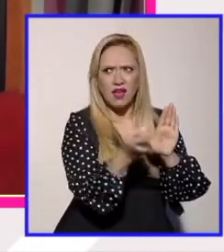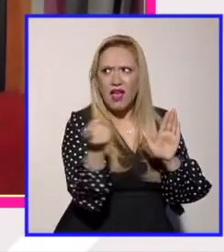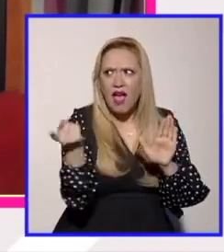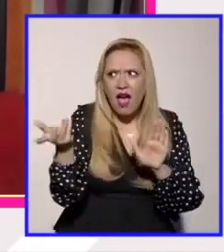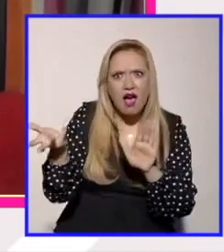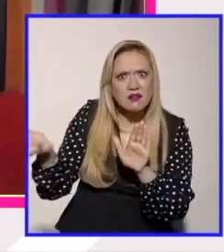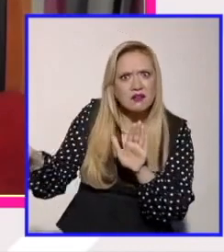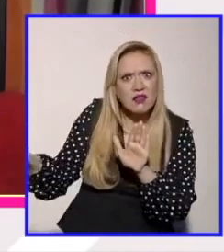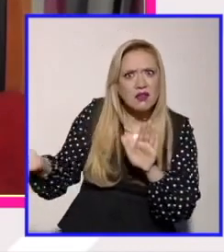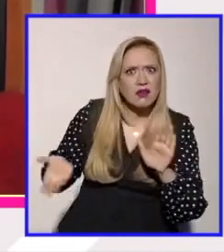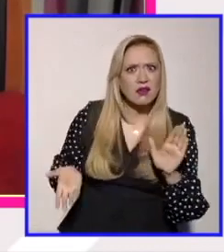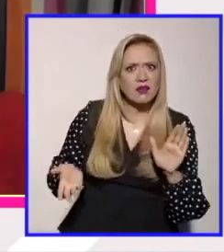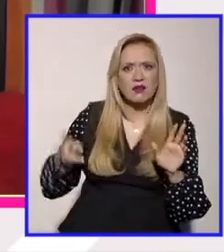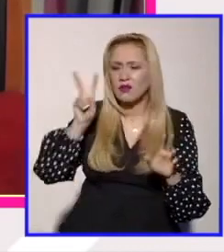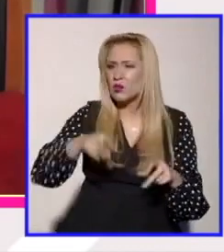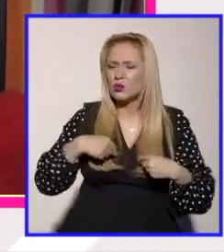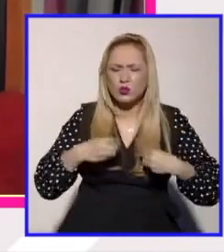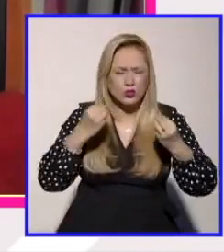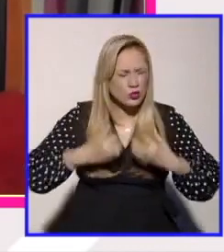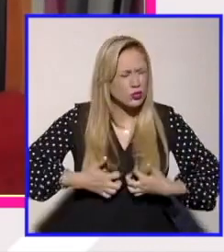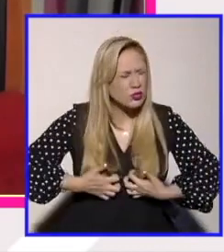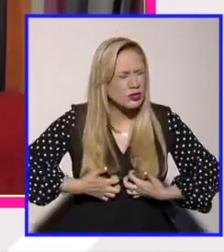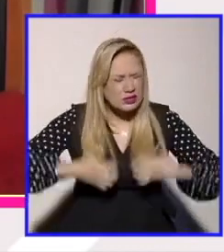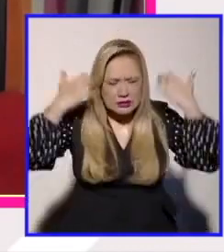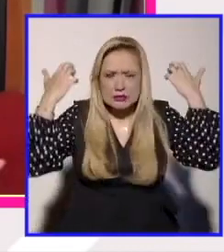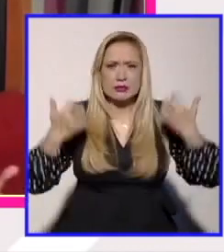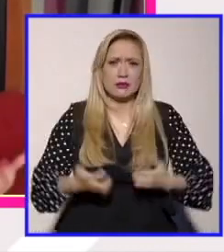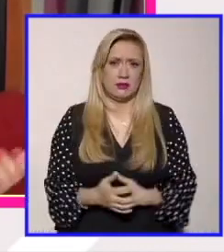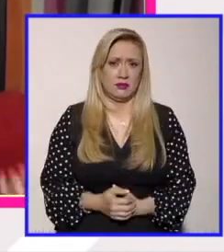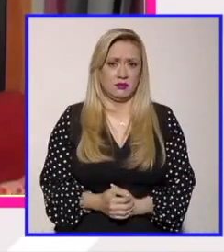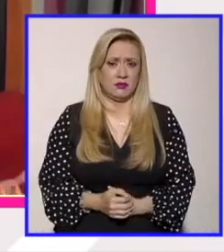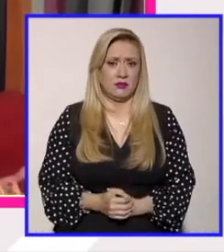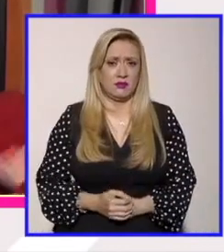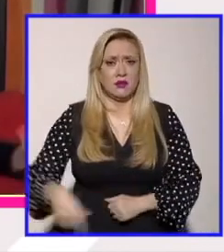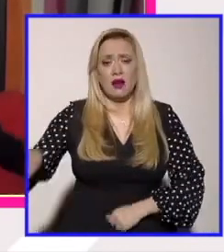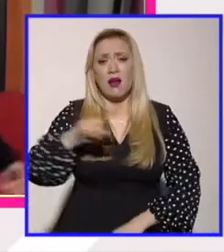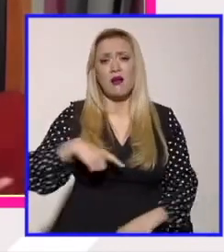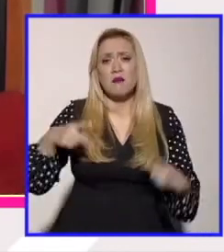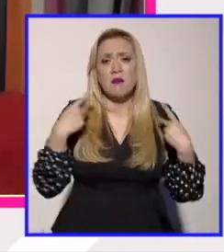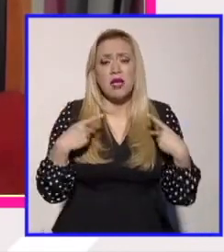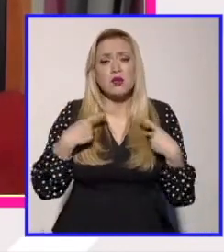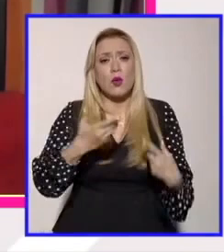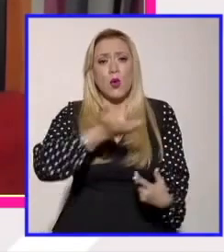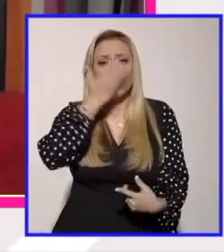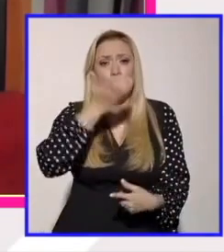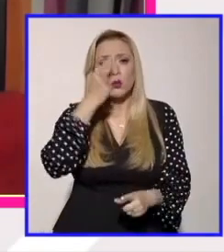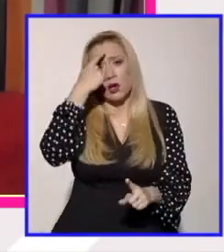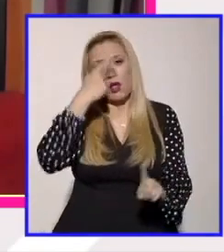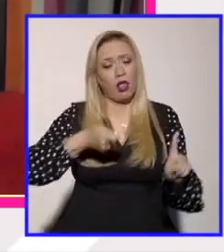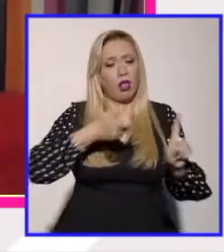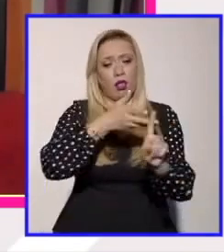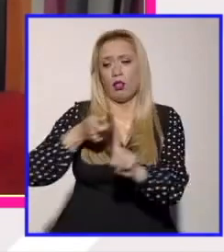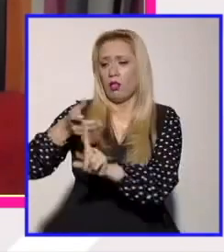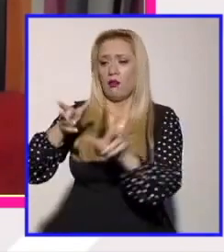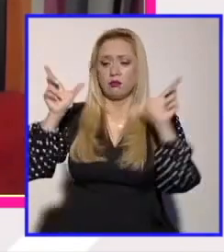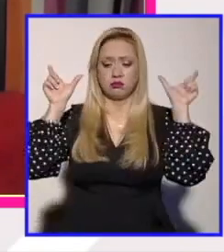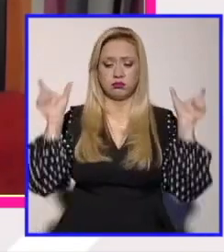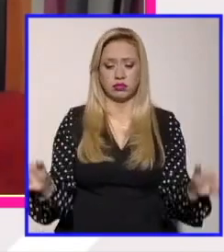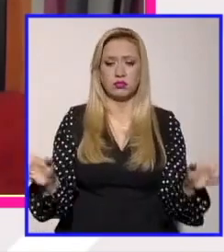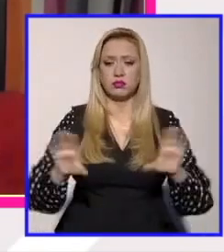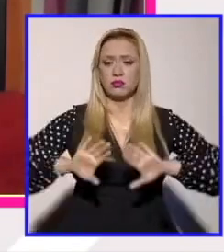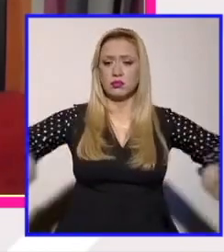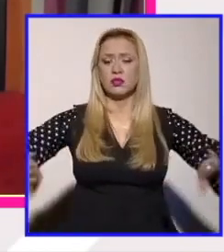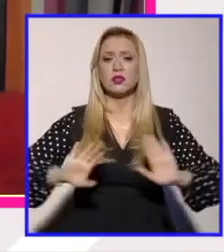a mí me da mucha rabia que existan estas personas que están muy inscritas dentro de estos espacios que bien que podría ocupar el feminismo para